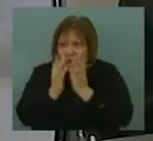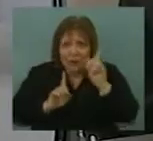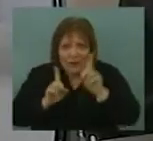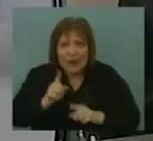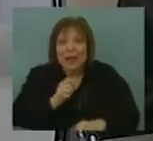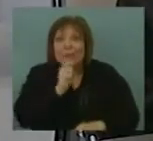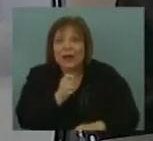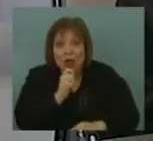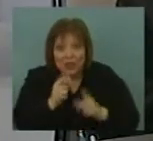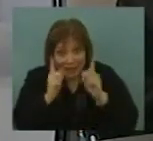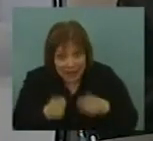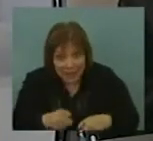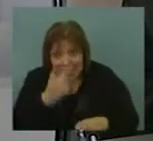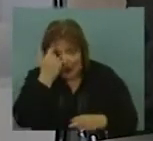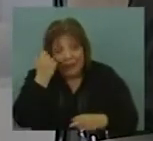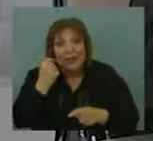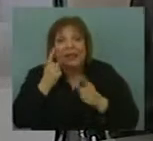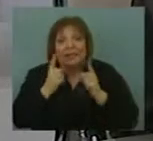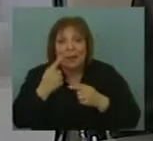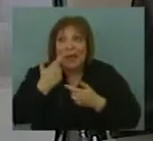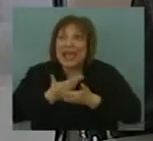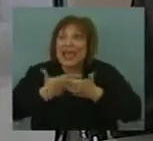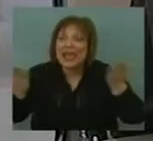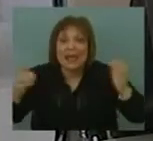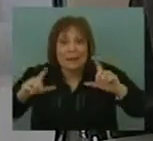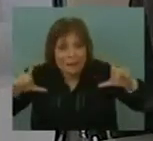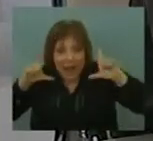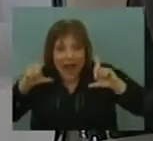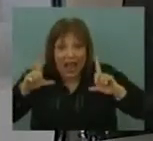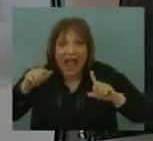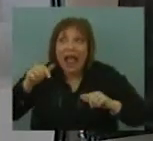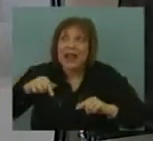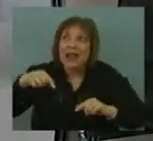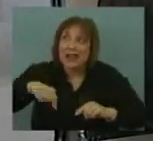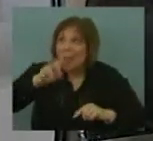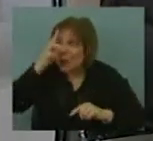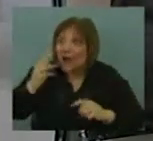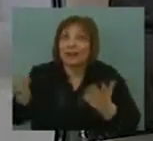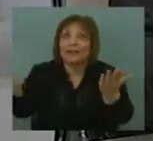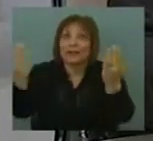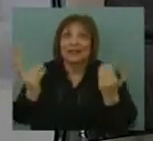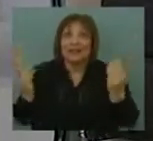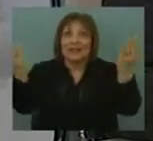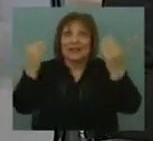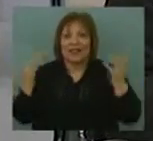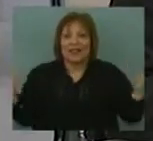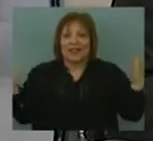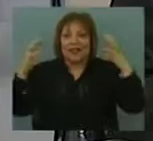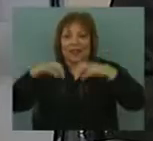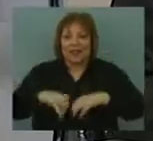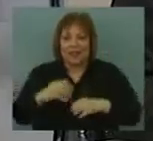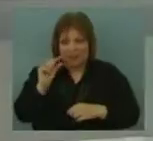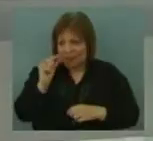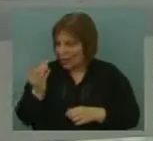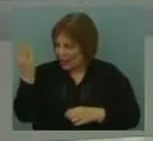periodismo de hacer política exterior y de dar la imagen del país y de traer el resto del mundo hacia adentro del país. Y poco tiempo